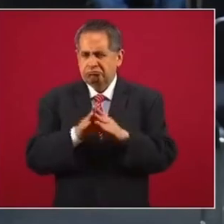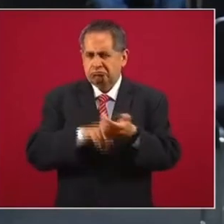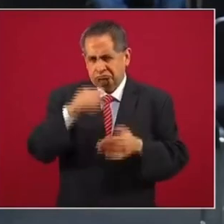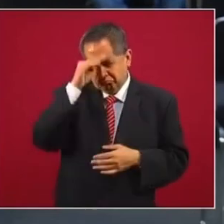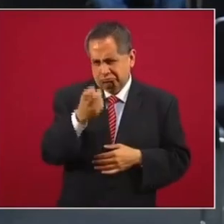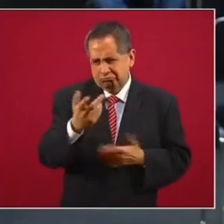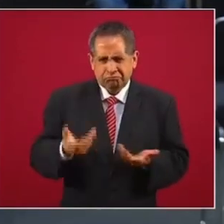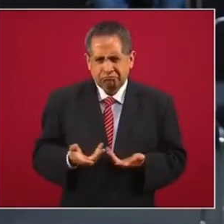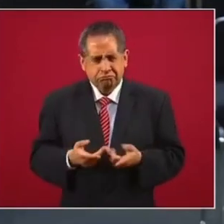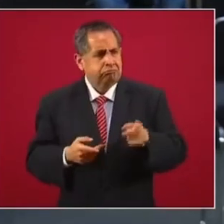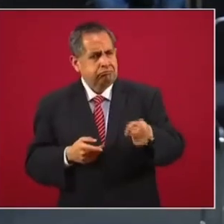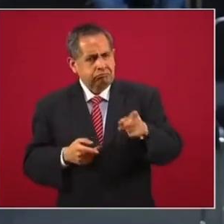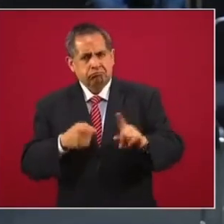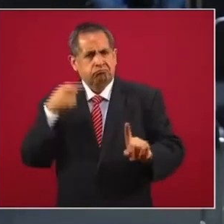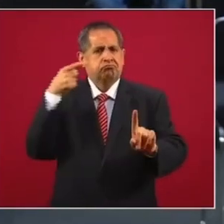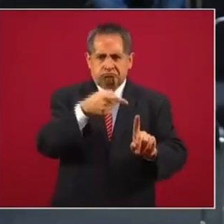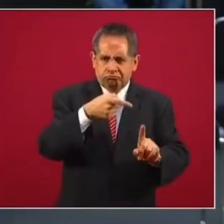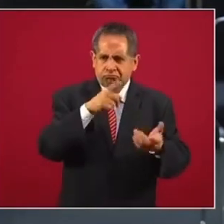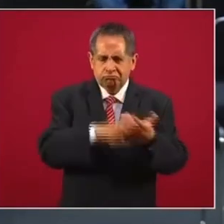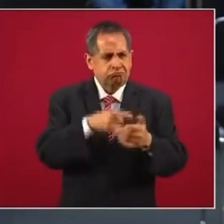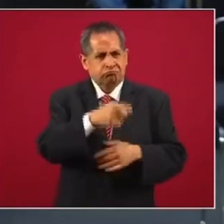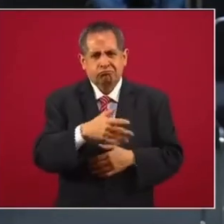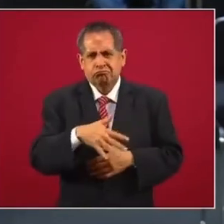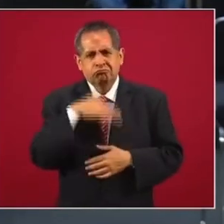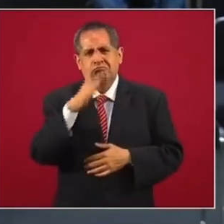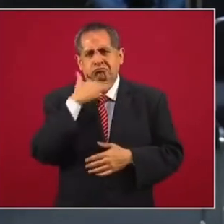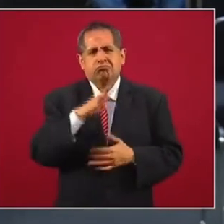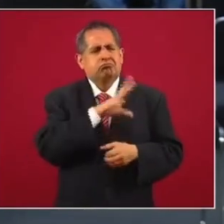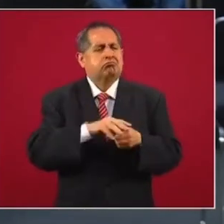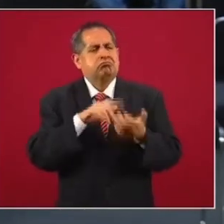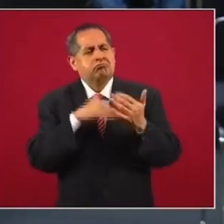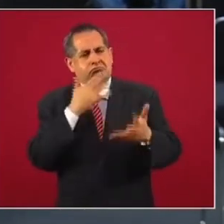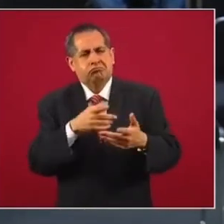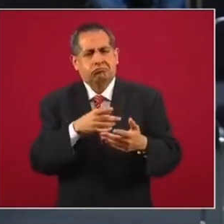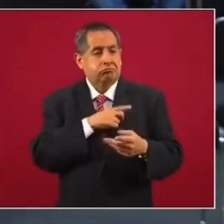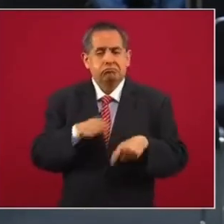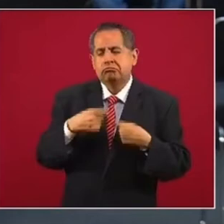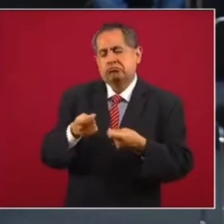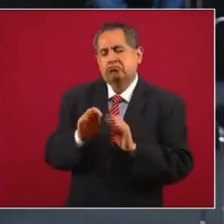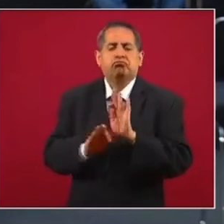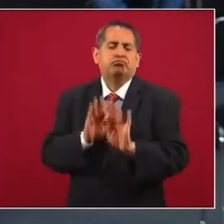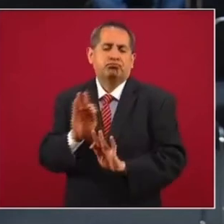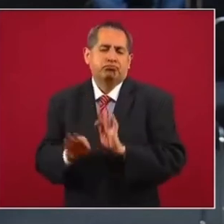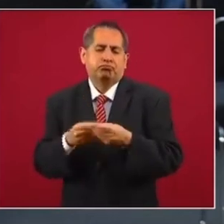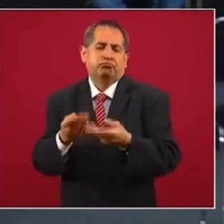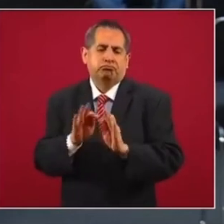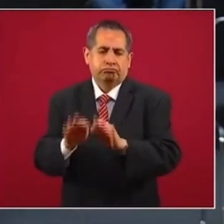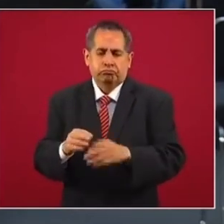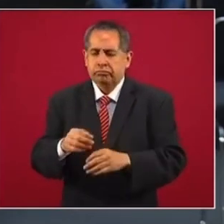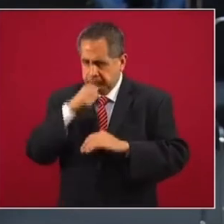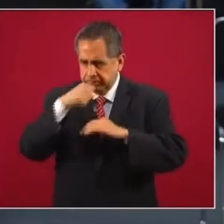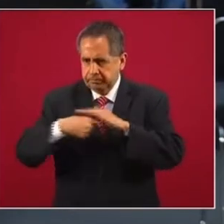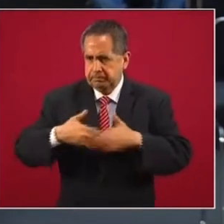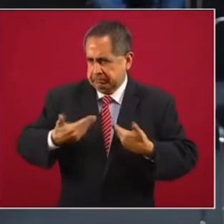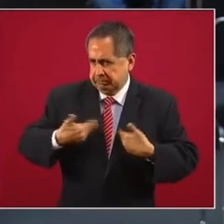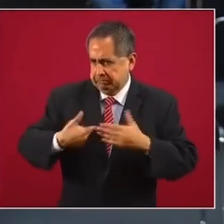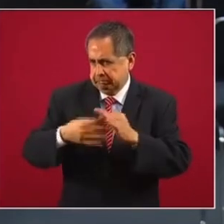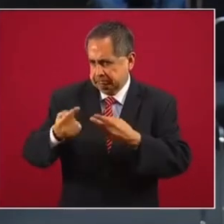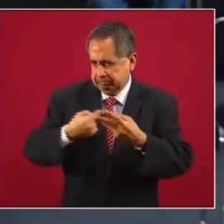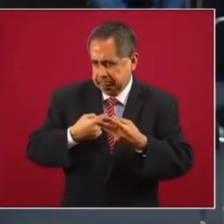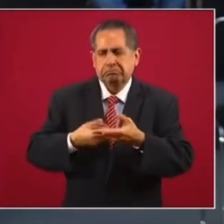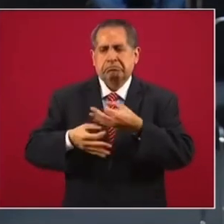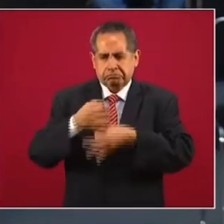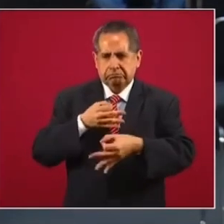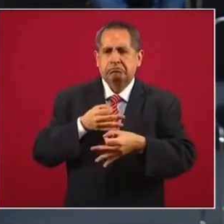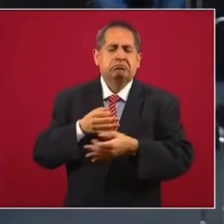¿Cómo ve usted el hecho de que a pesar de que está siendo señalada una persona por actos de corrupción, se le tengan que dar algunas de esas prebendas a cambio de justo información para ver hasta dónde